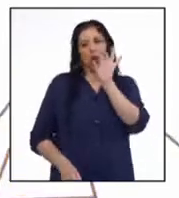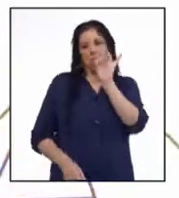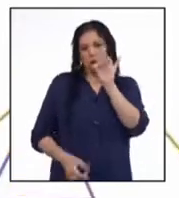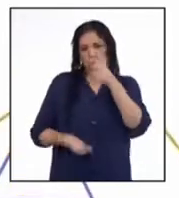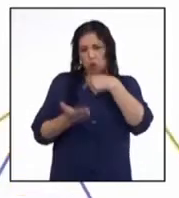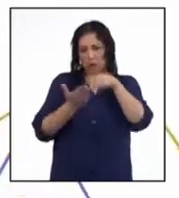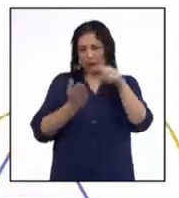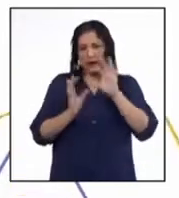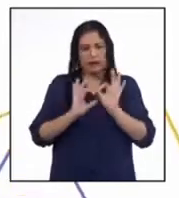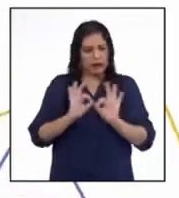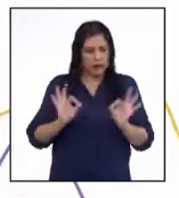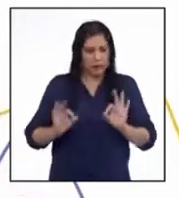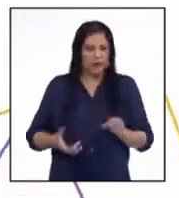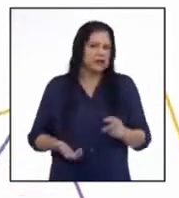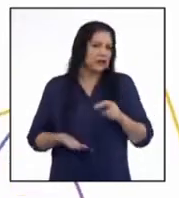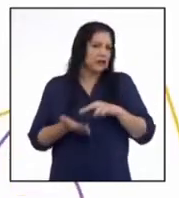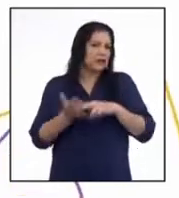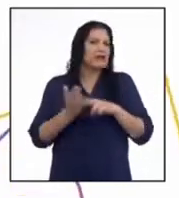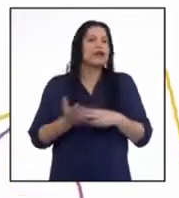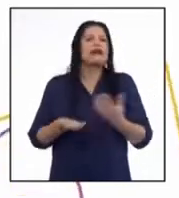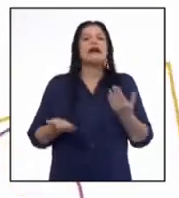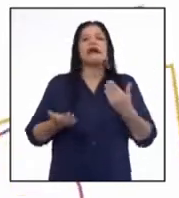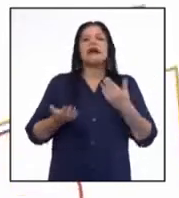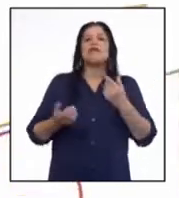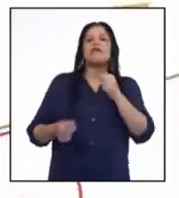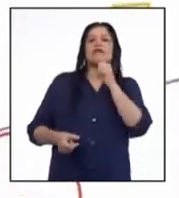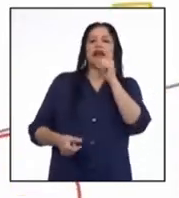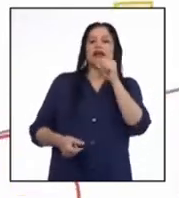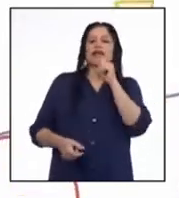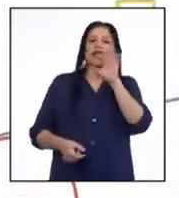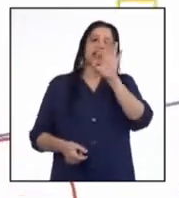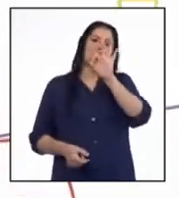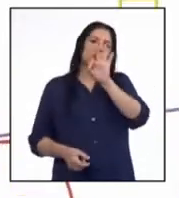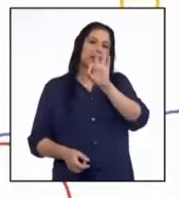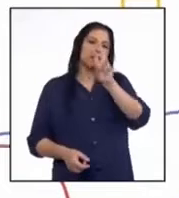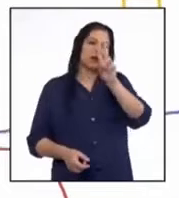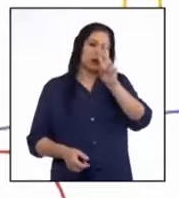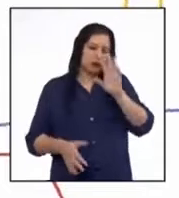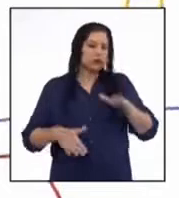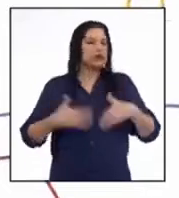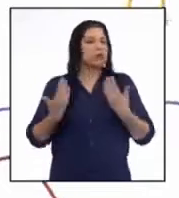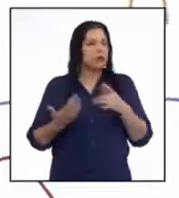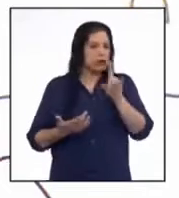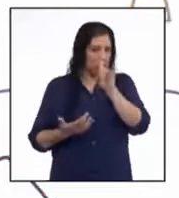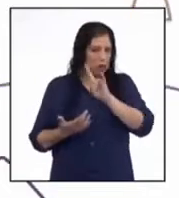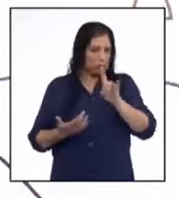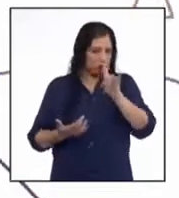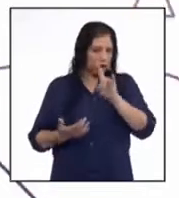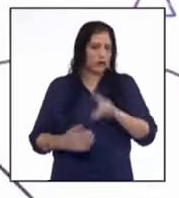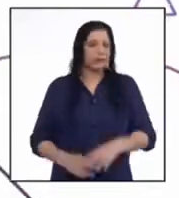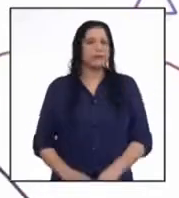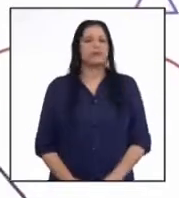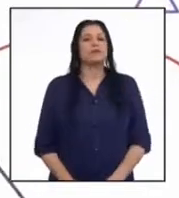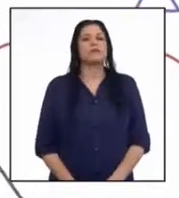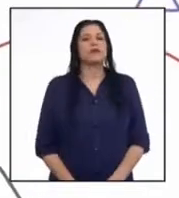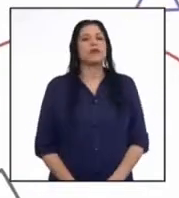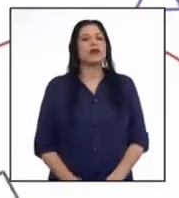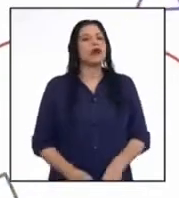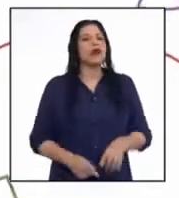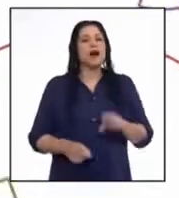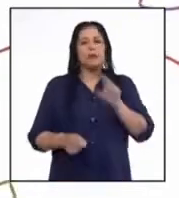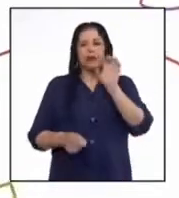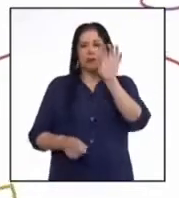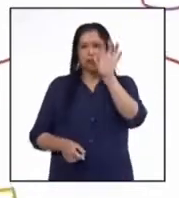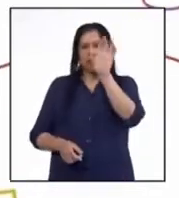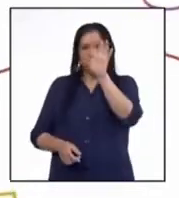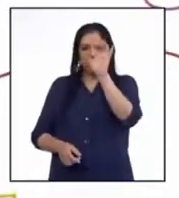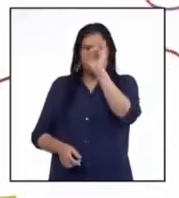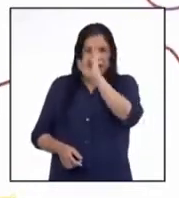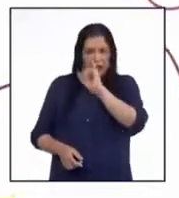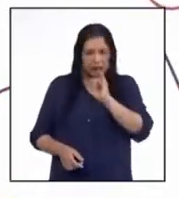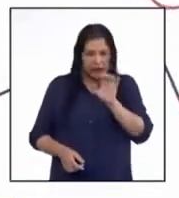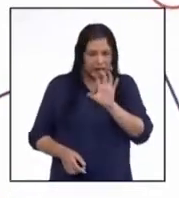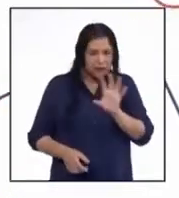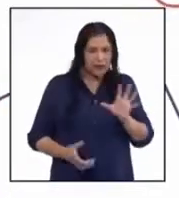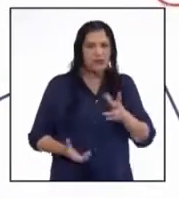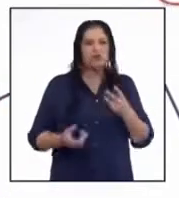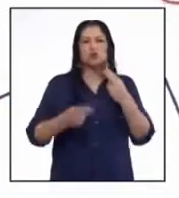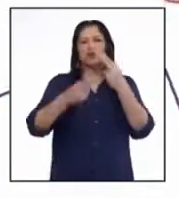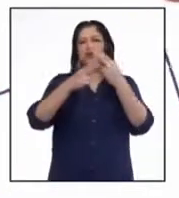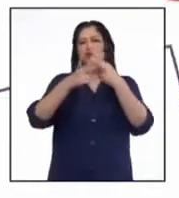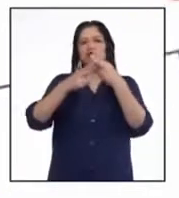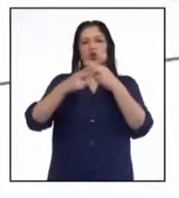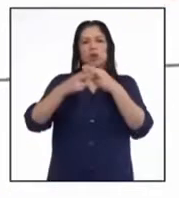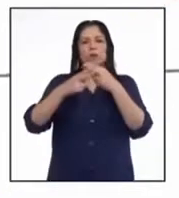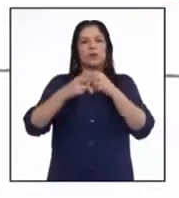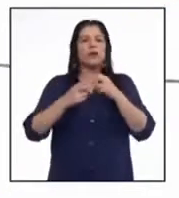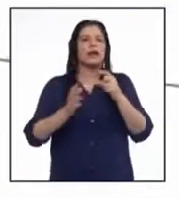8 mensajes. Es decir, que aún le quedan 92 mensajes de texto por utilizar. El tipo de gráfico que hemos interpretado se